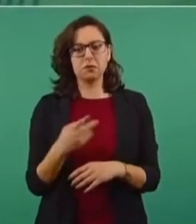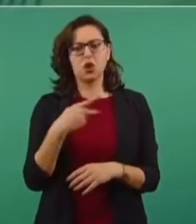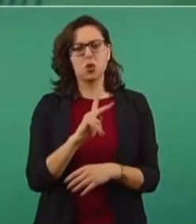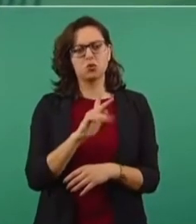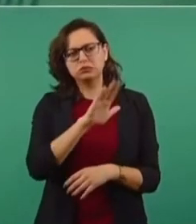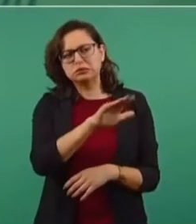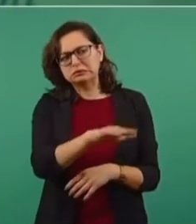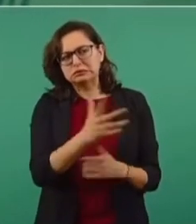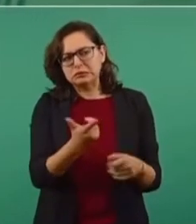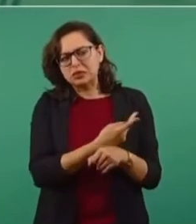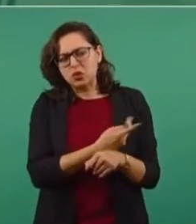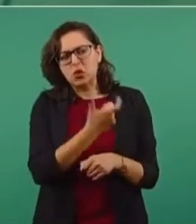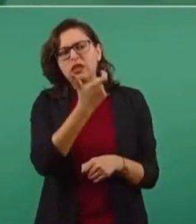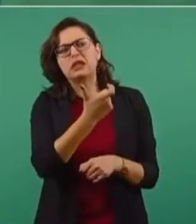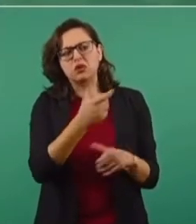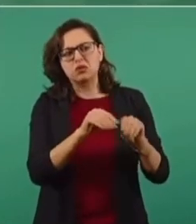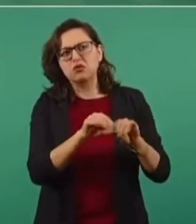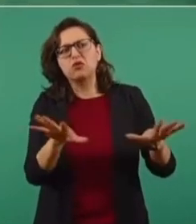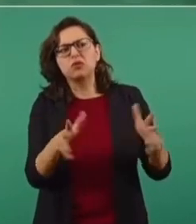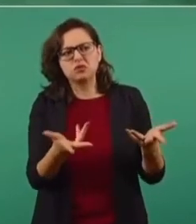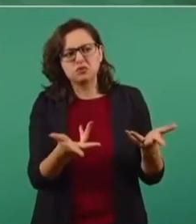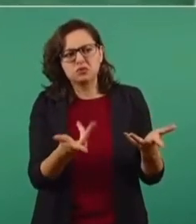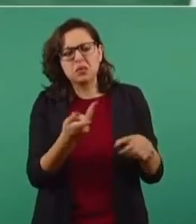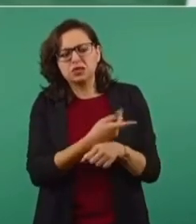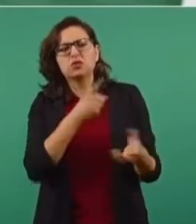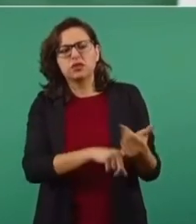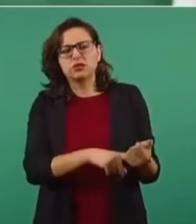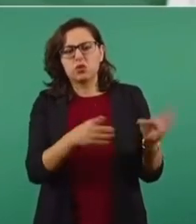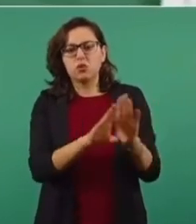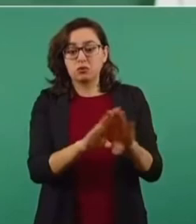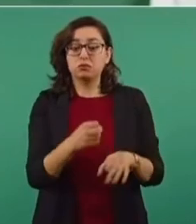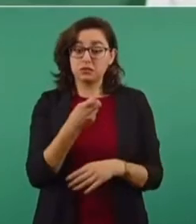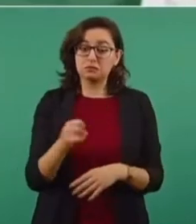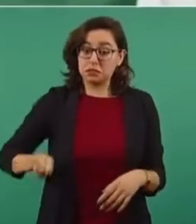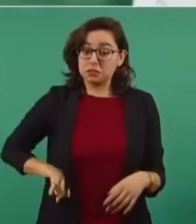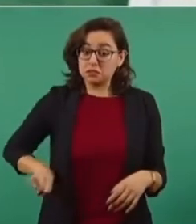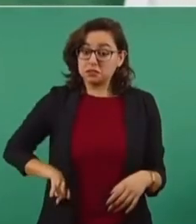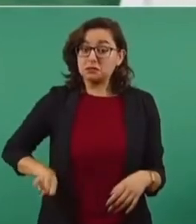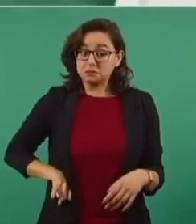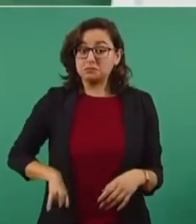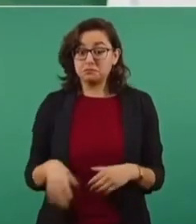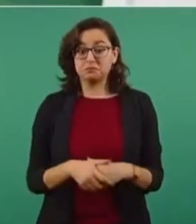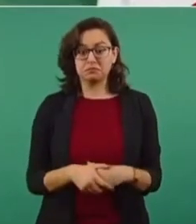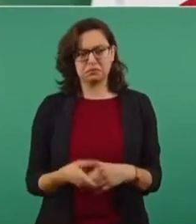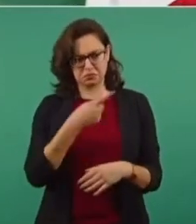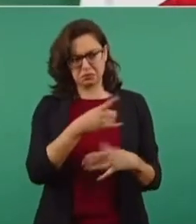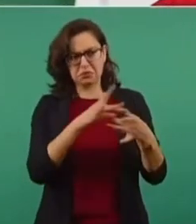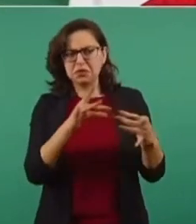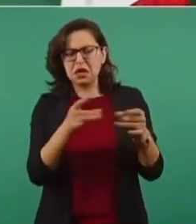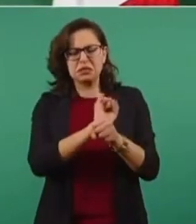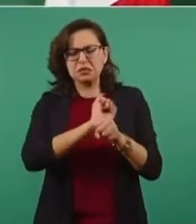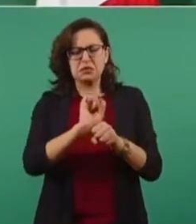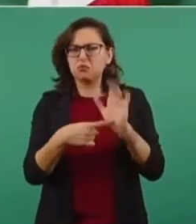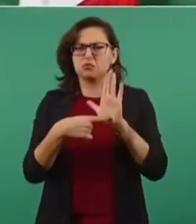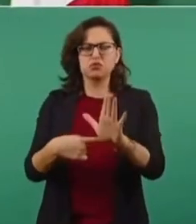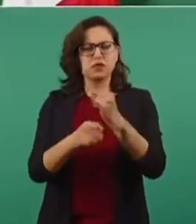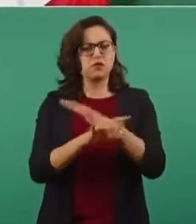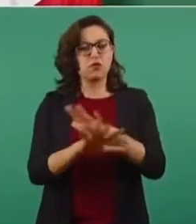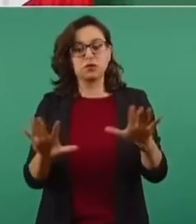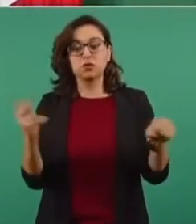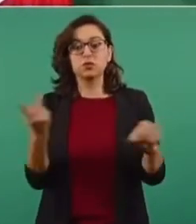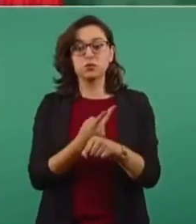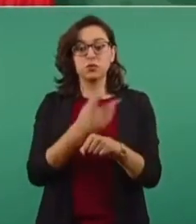cómo se manejan esos fondos, sería muy bueno, de manera sencilla que